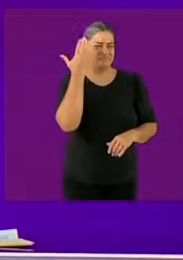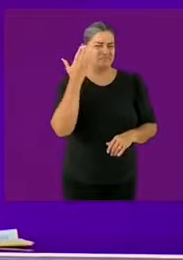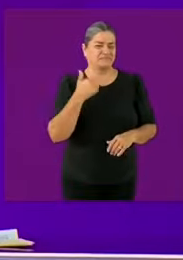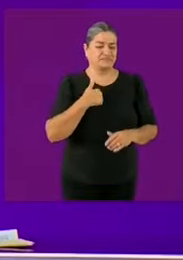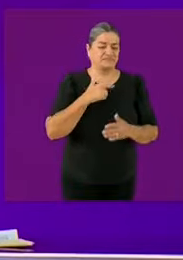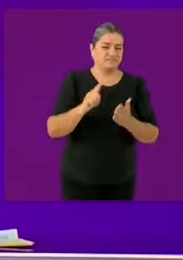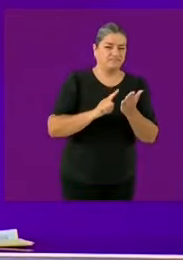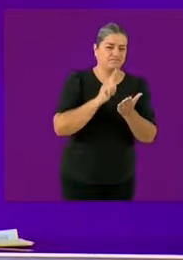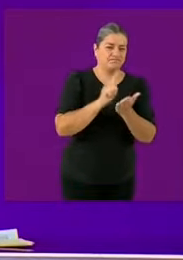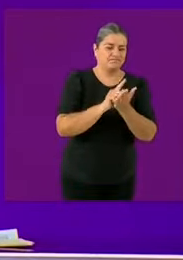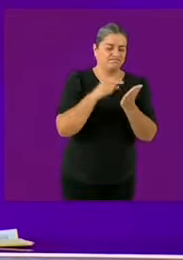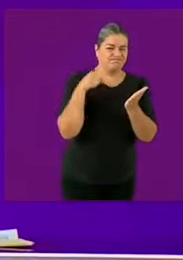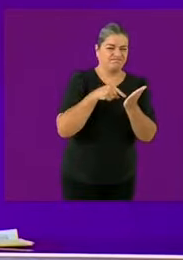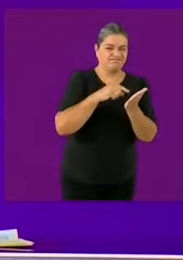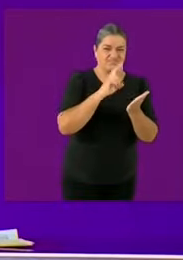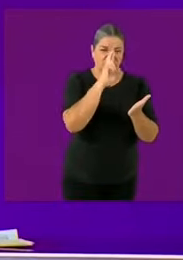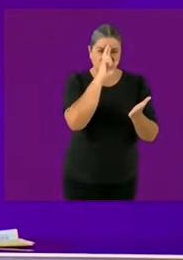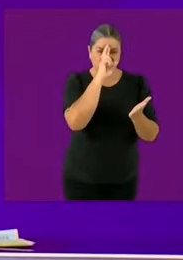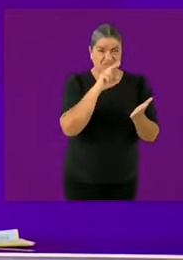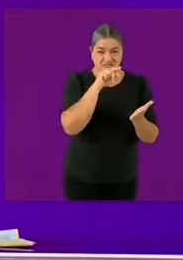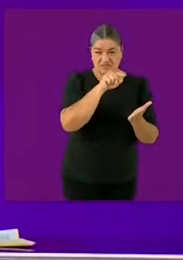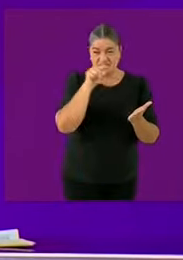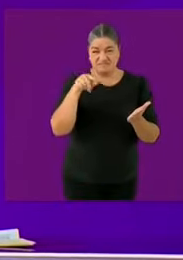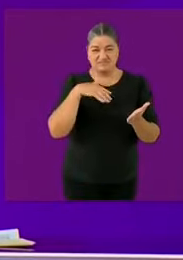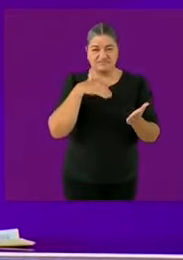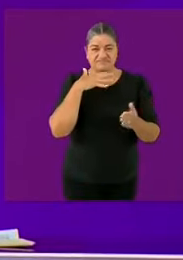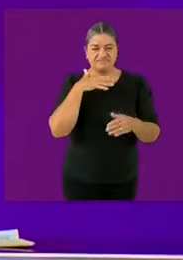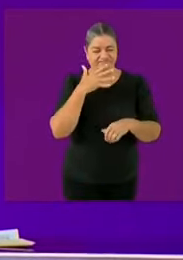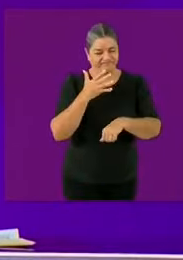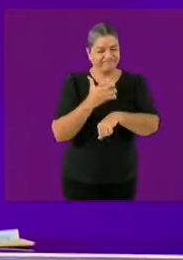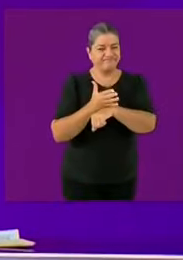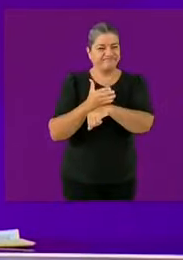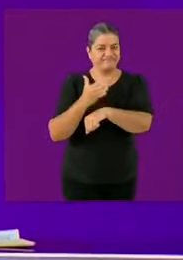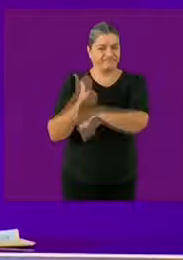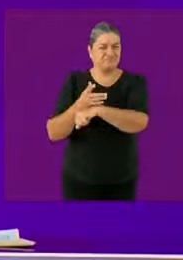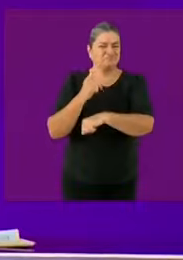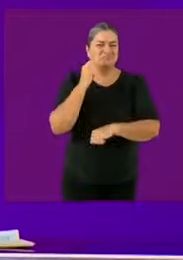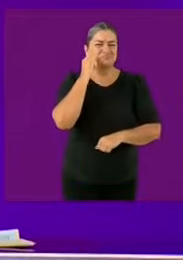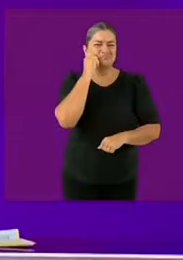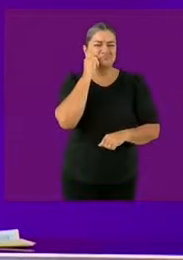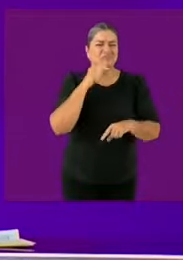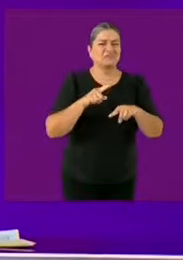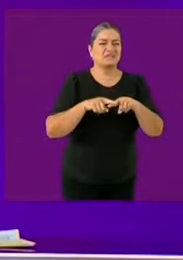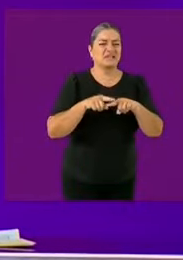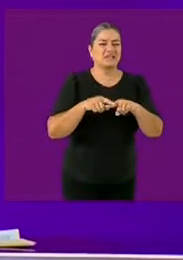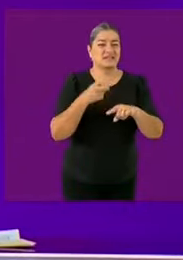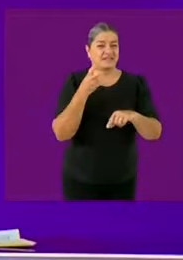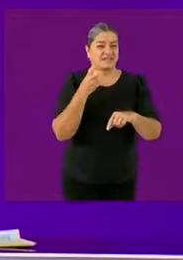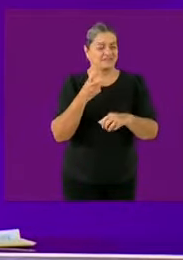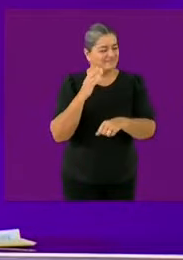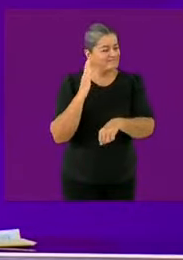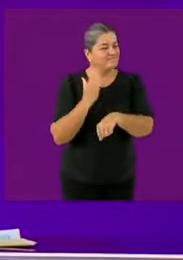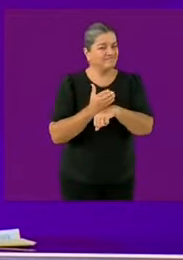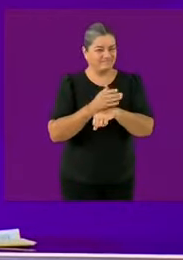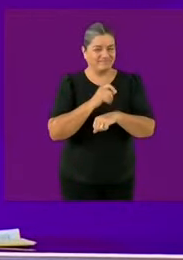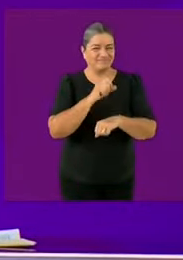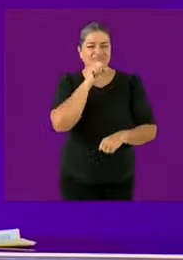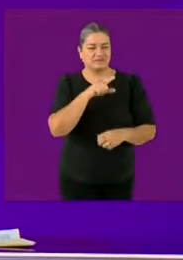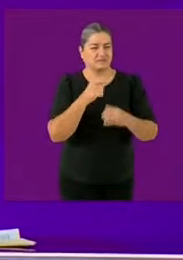de quien se trate. Y como vamos a evitar las asignaciones directas que Claudia propone, el